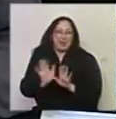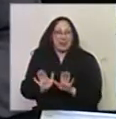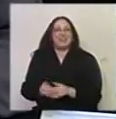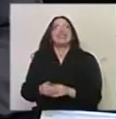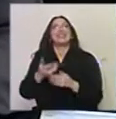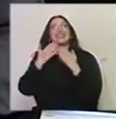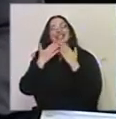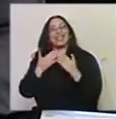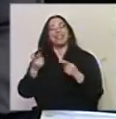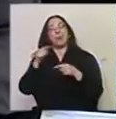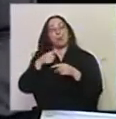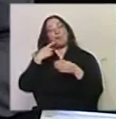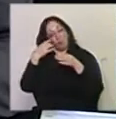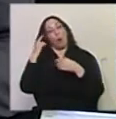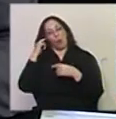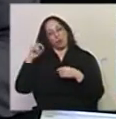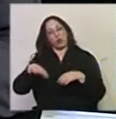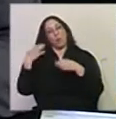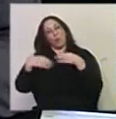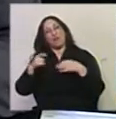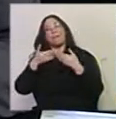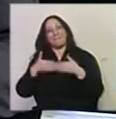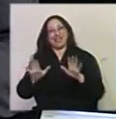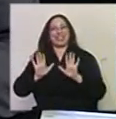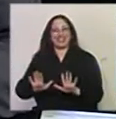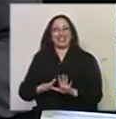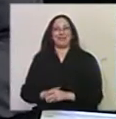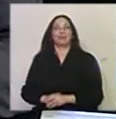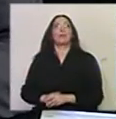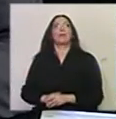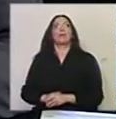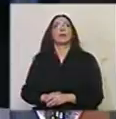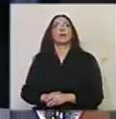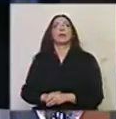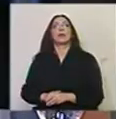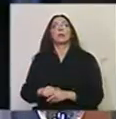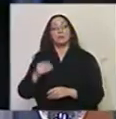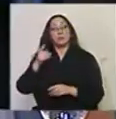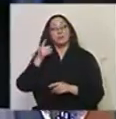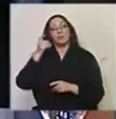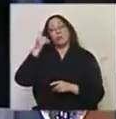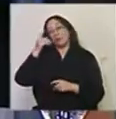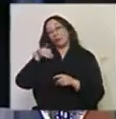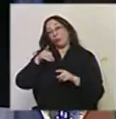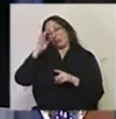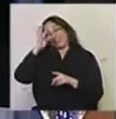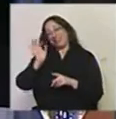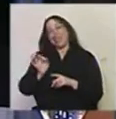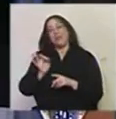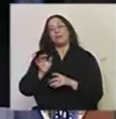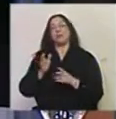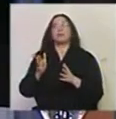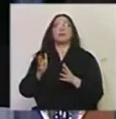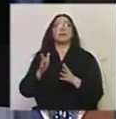realmente. Y me parece muy bien, ¿eh? Me parece muy bien empezar así. Buenas noches. Sabés que durante... Creo que